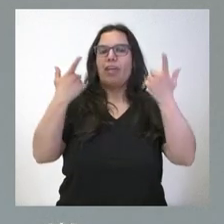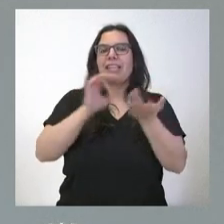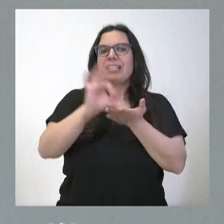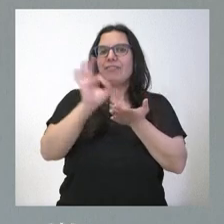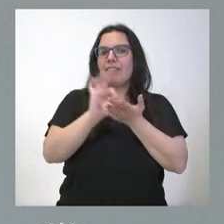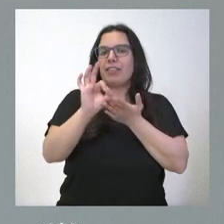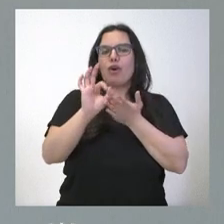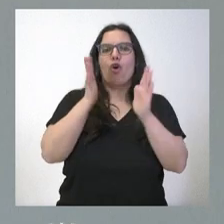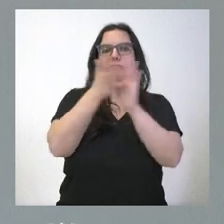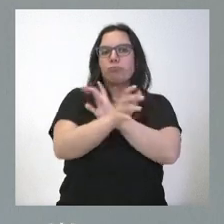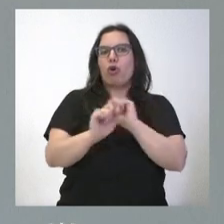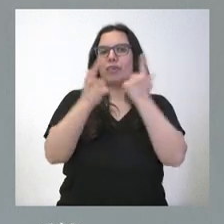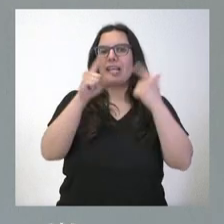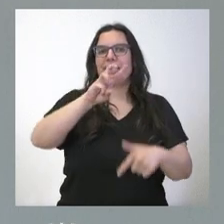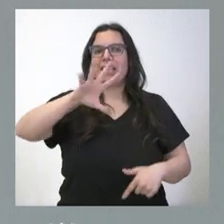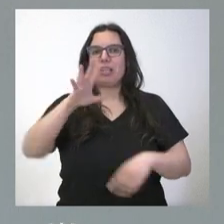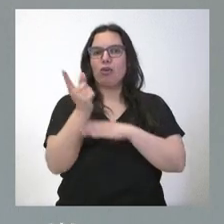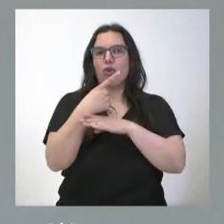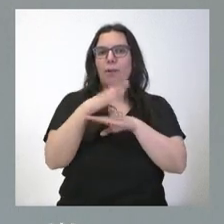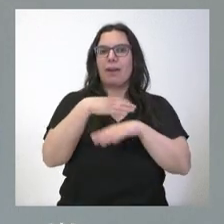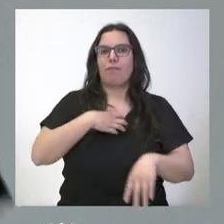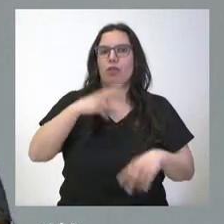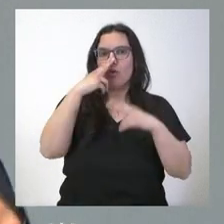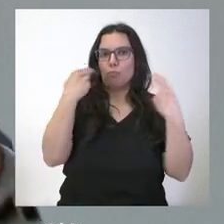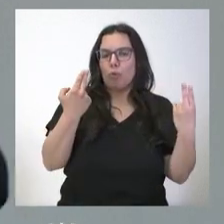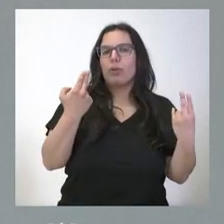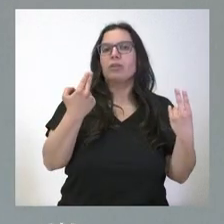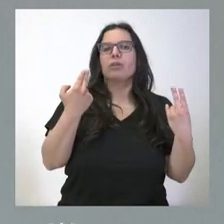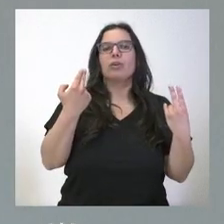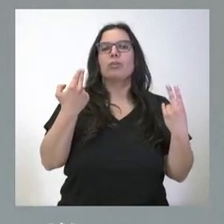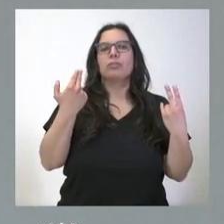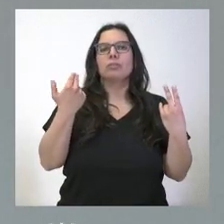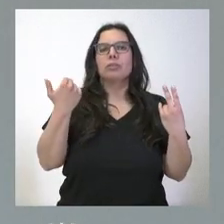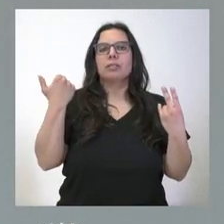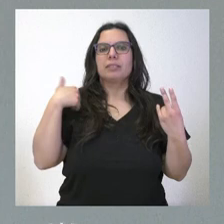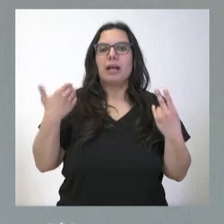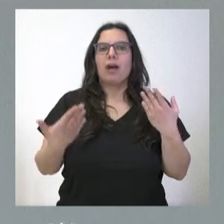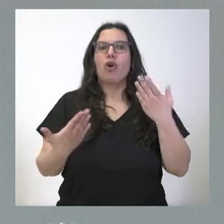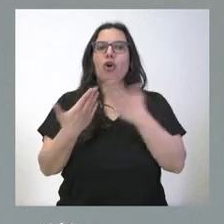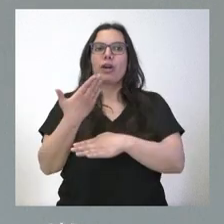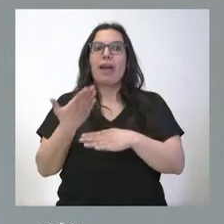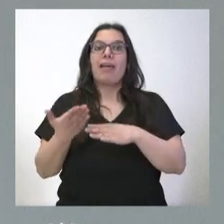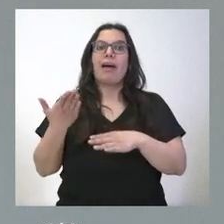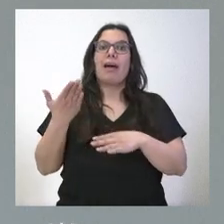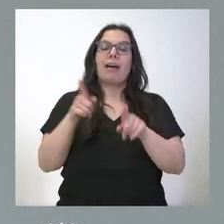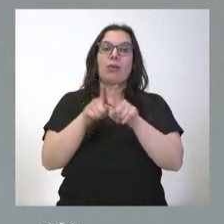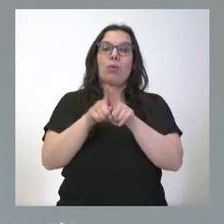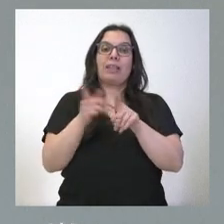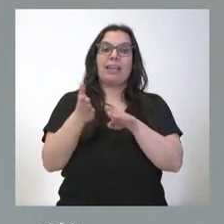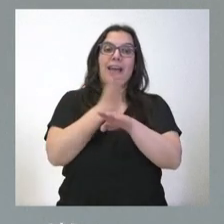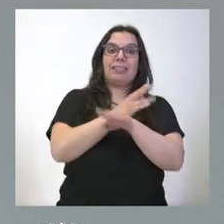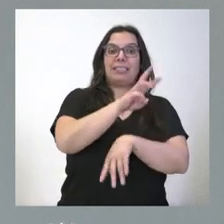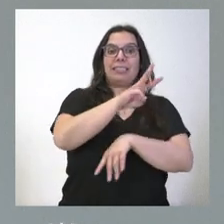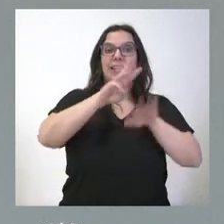forma definitiva en 35 horas para los empleados públicos sin necesidad ya de la vuelta a la jornada previa que era de 37 horas y media pero